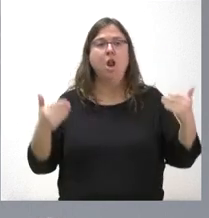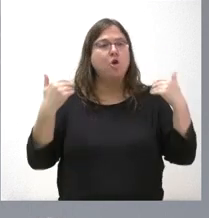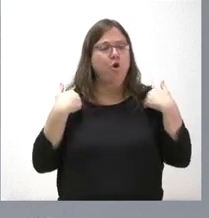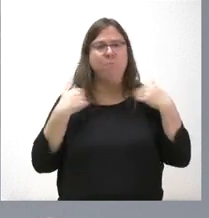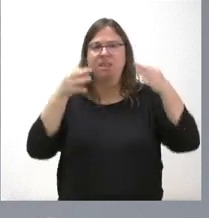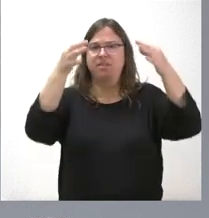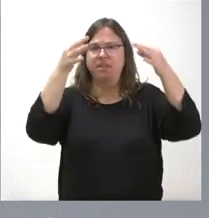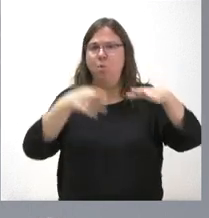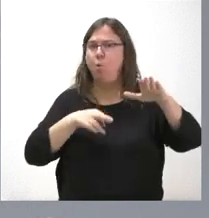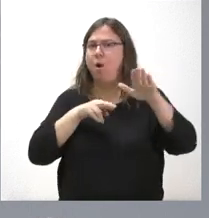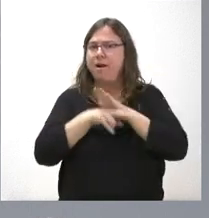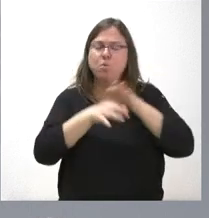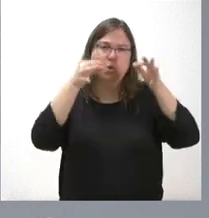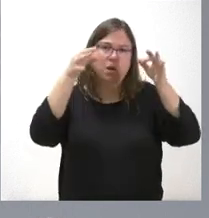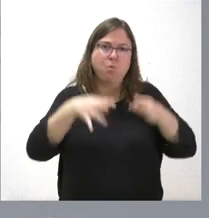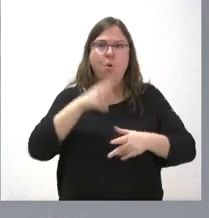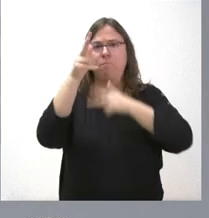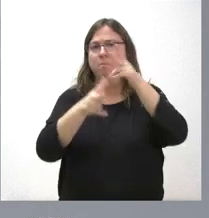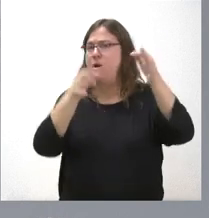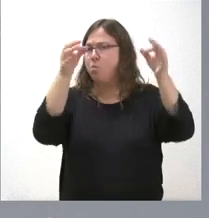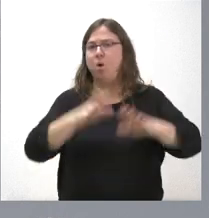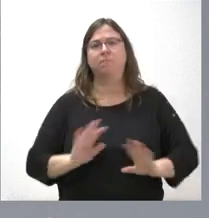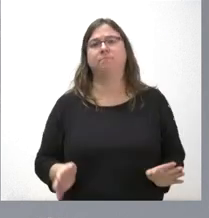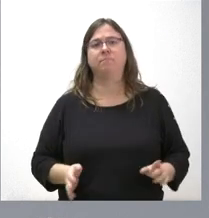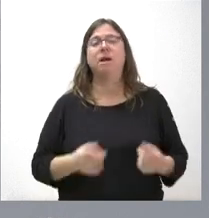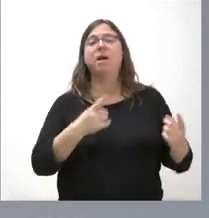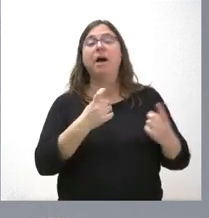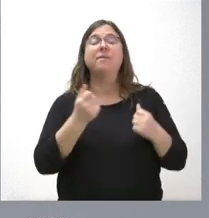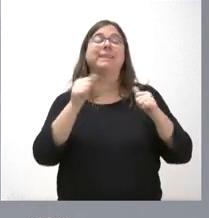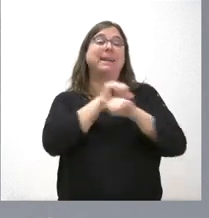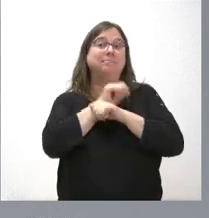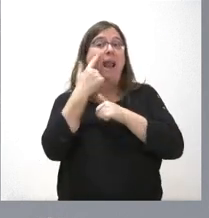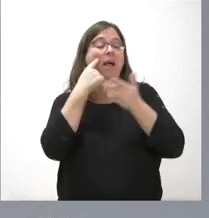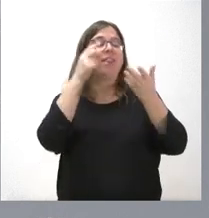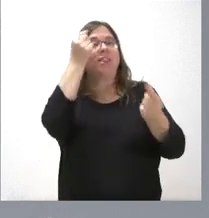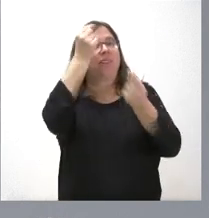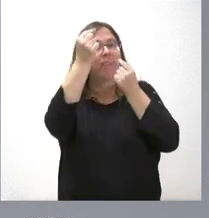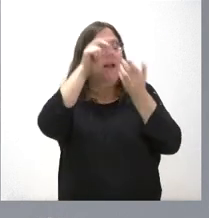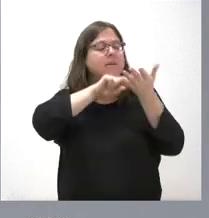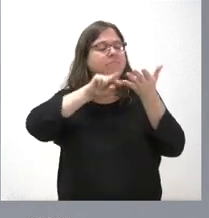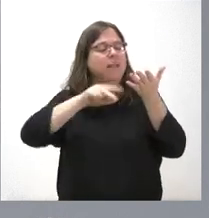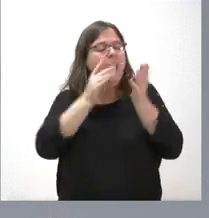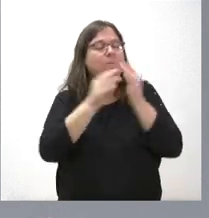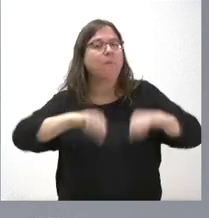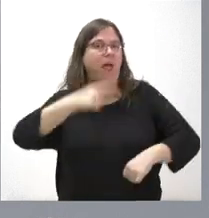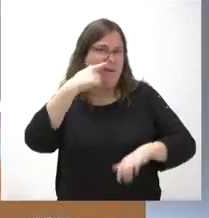los recursos necesarios para gestionarlo. Ya le digo que hay que esperar a ver la letra pequeña de lo que ha aprobado el gobierno.